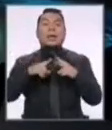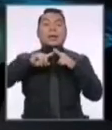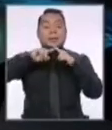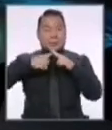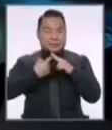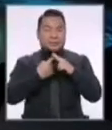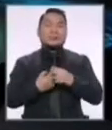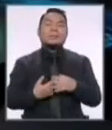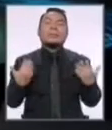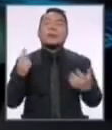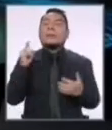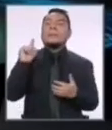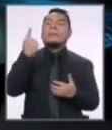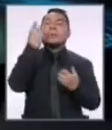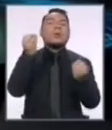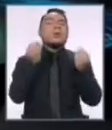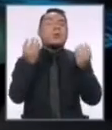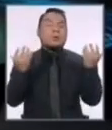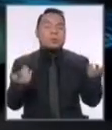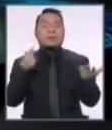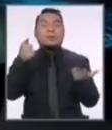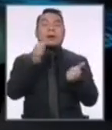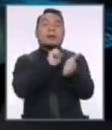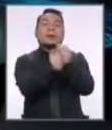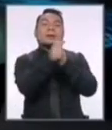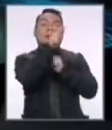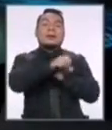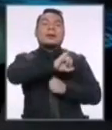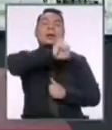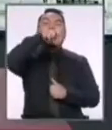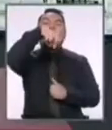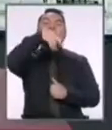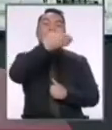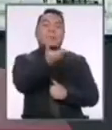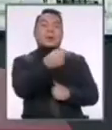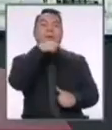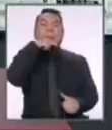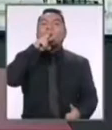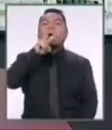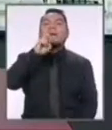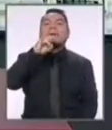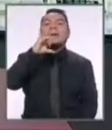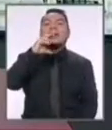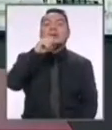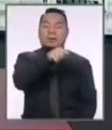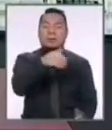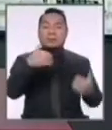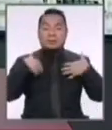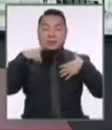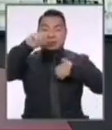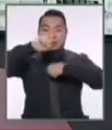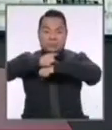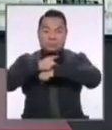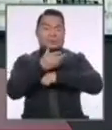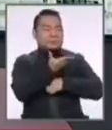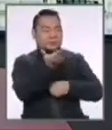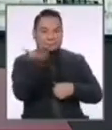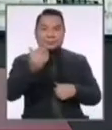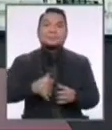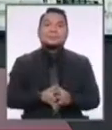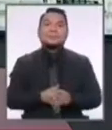Empezamos en primer lugar con la candidata de Juntos por el Perú, Verónica Mendoza, tiene 30 segundos.